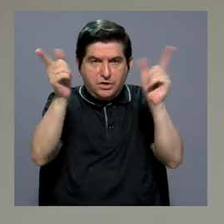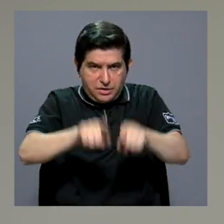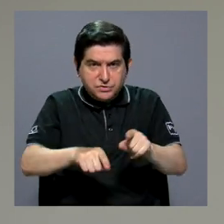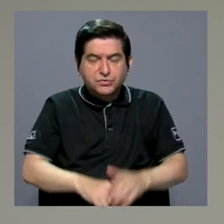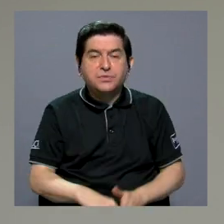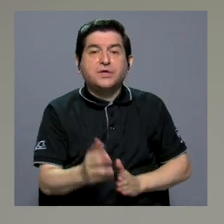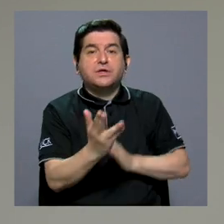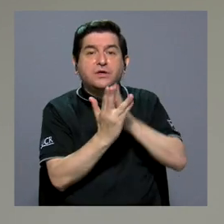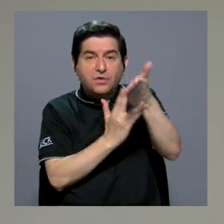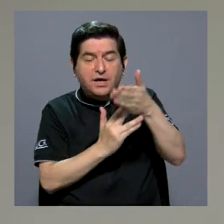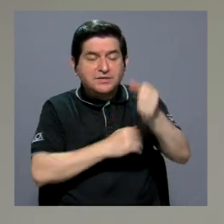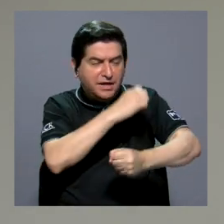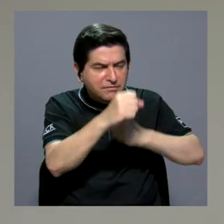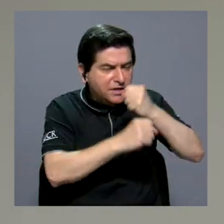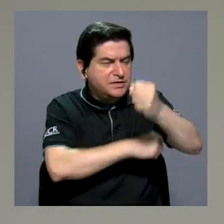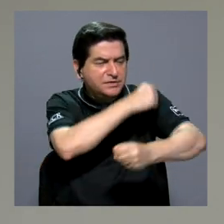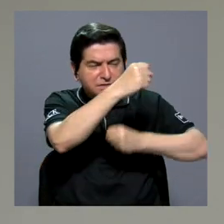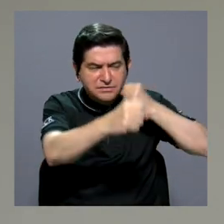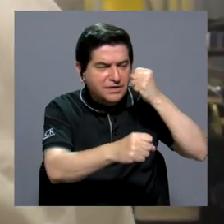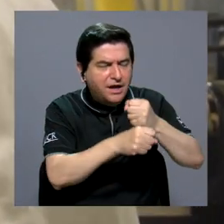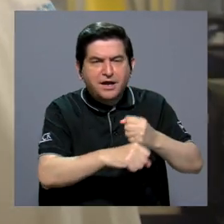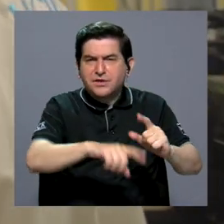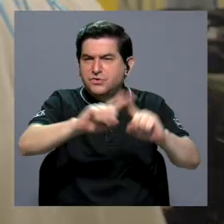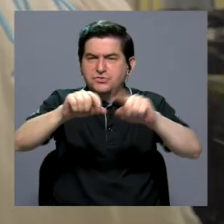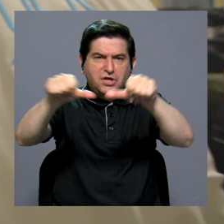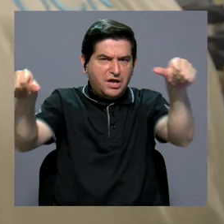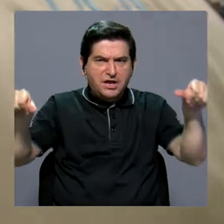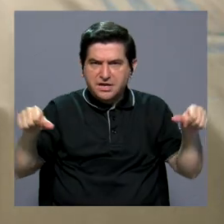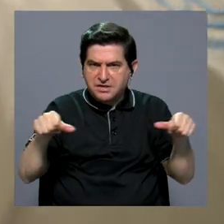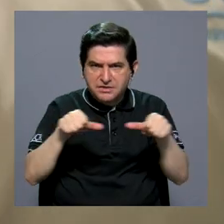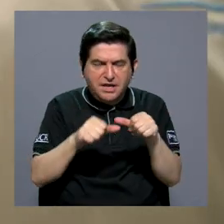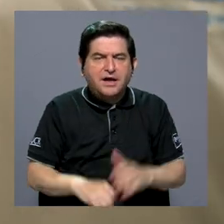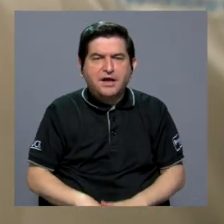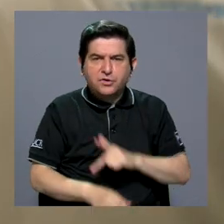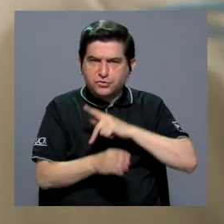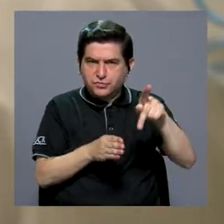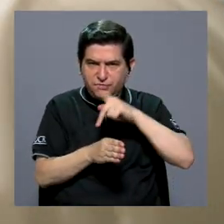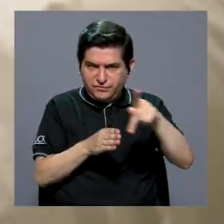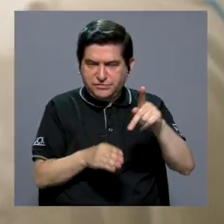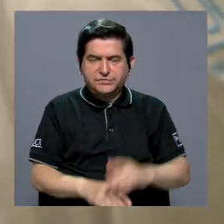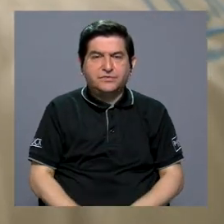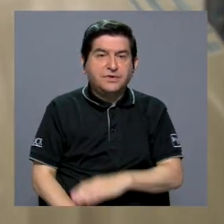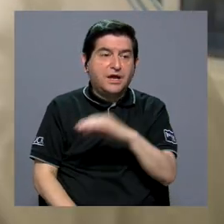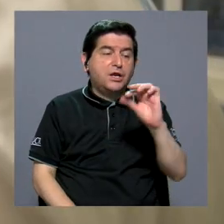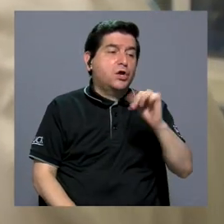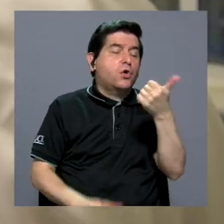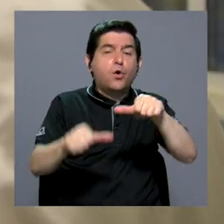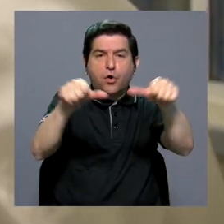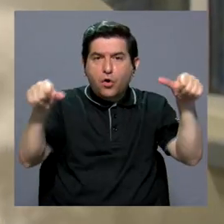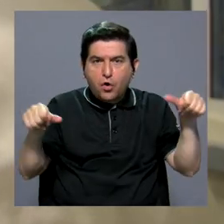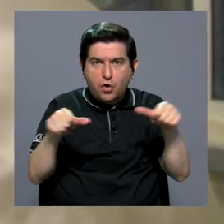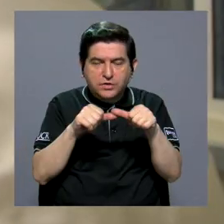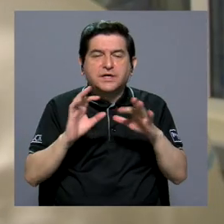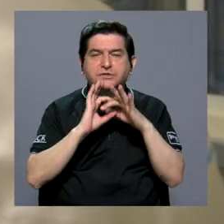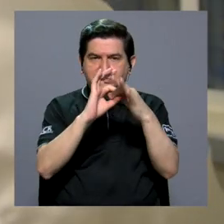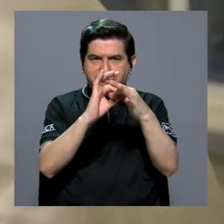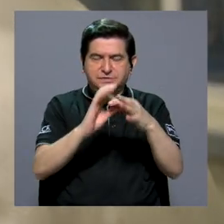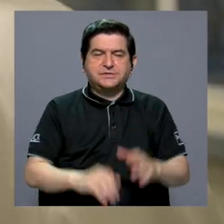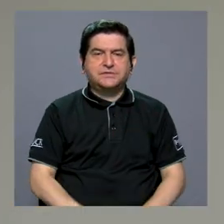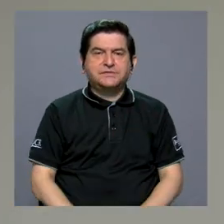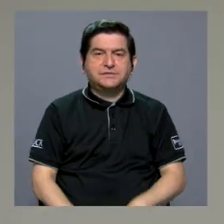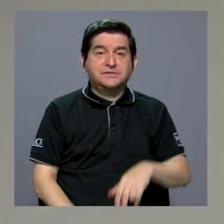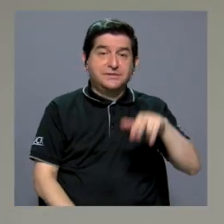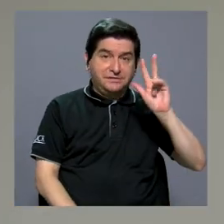conocimiento que se van dando a través de los años en distintos campos de la profesión y de otras áreas